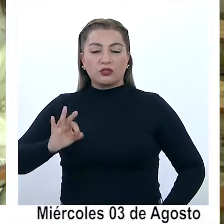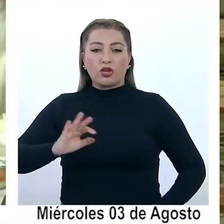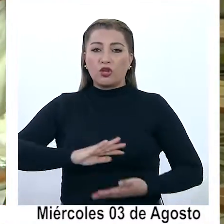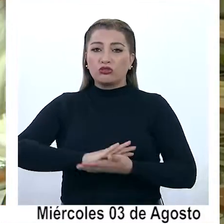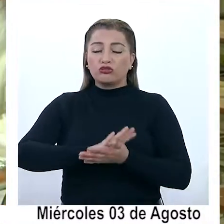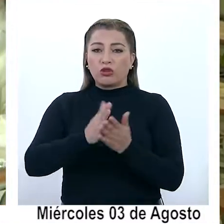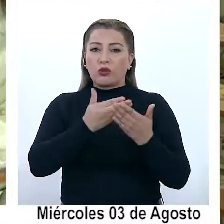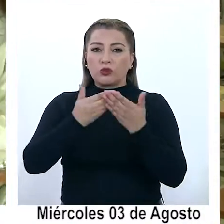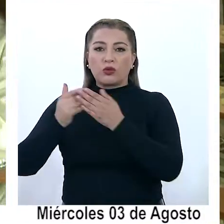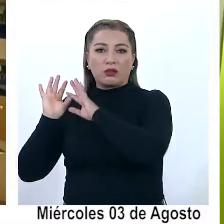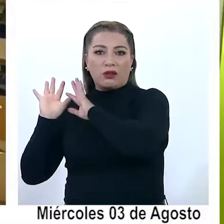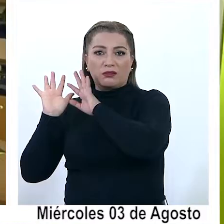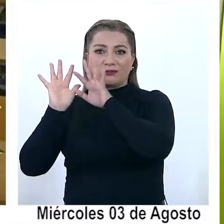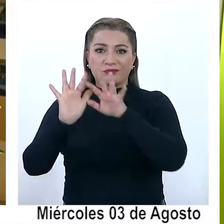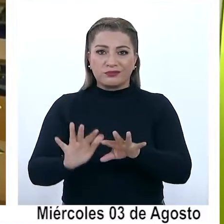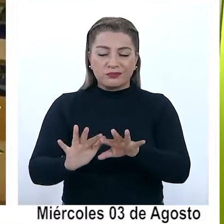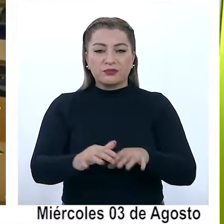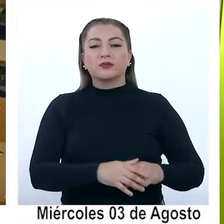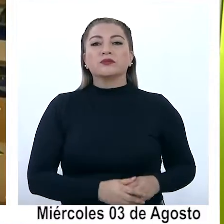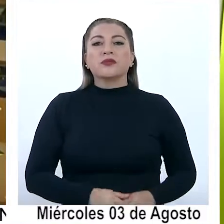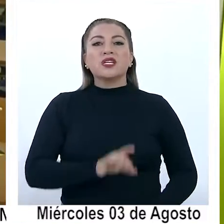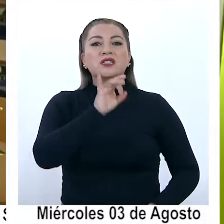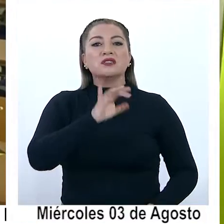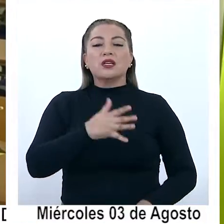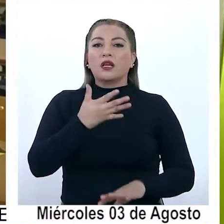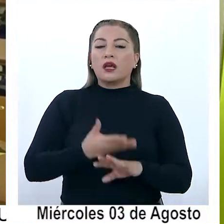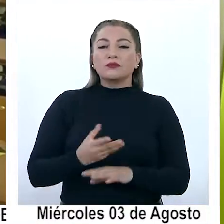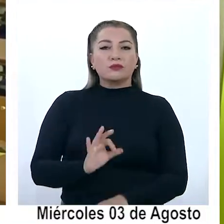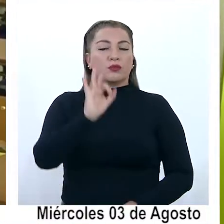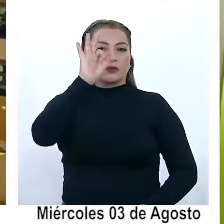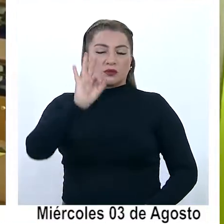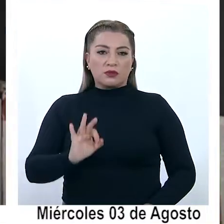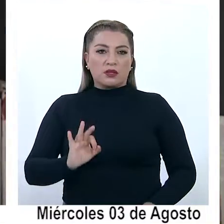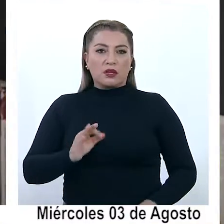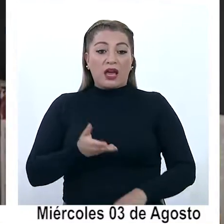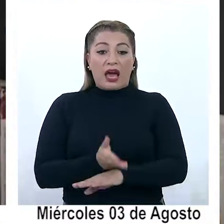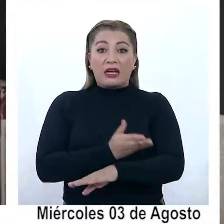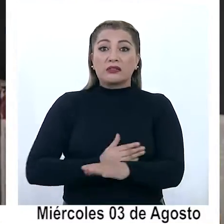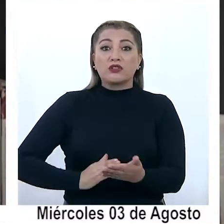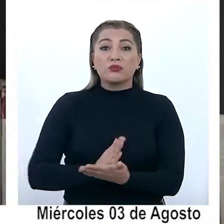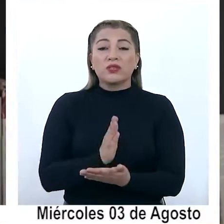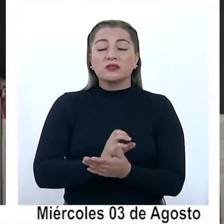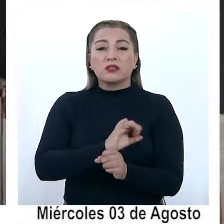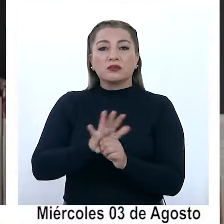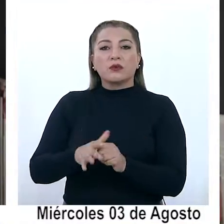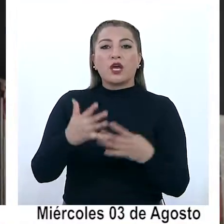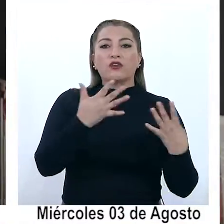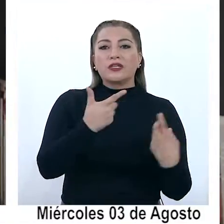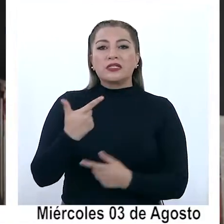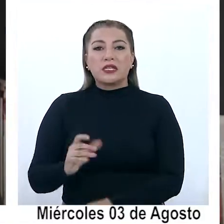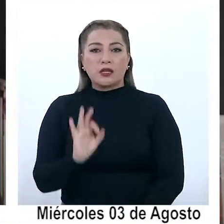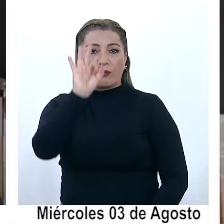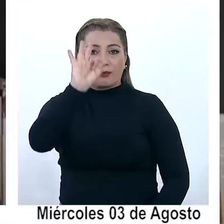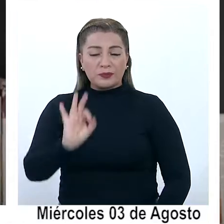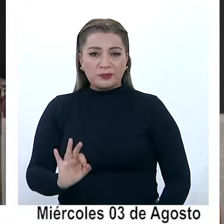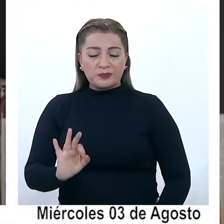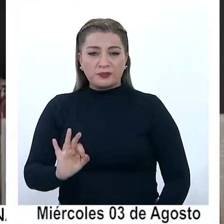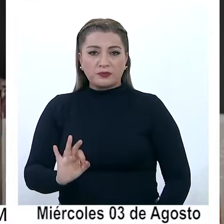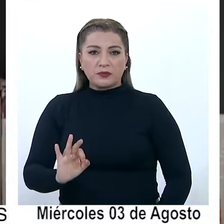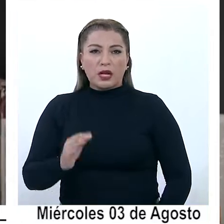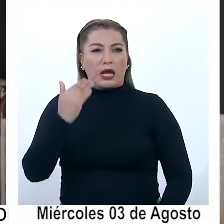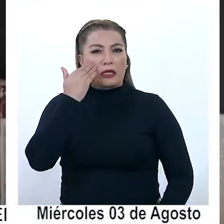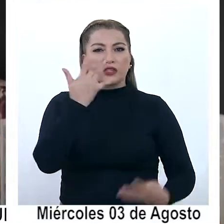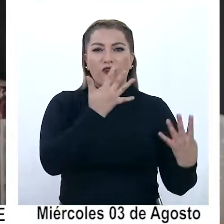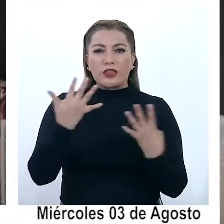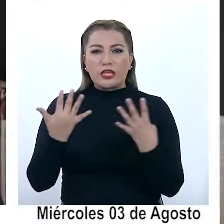cobertura escolar. En Chile teníamos cifras, hasta antes de la pandemia, que nos decían que un 97% o